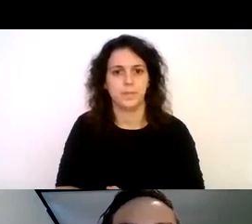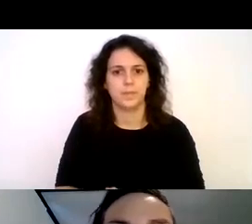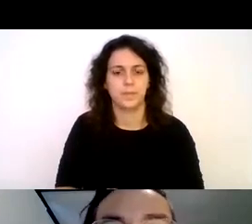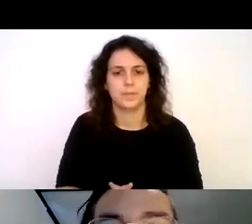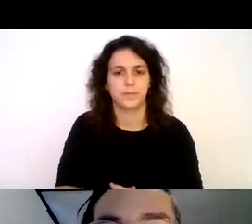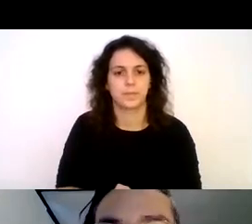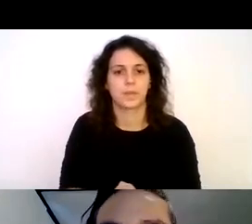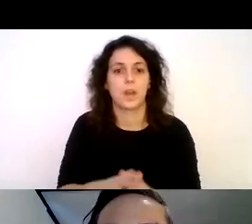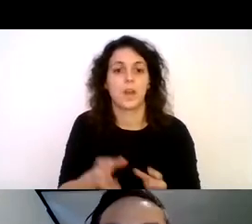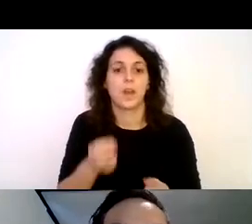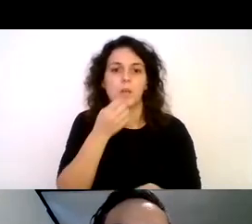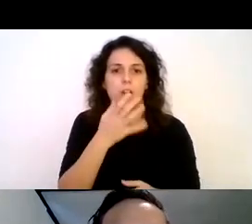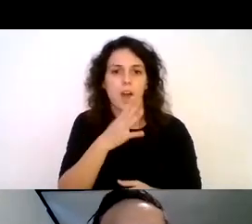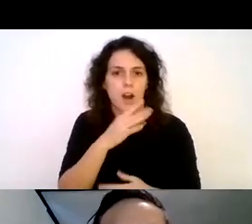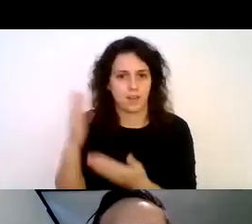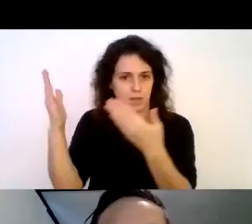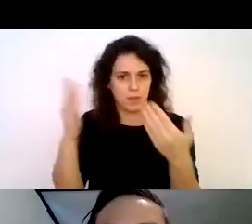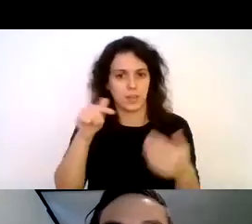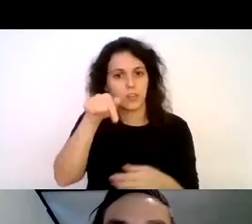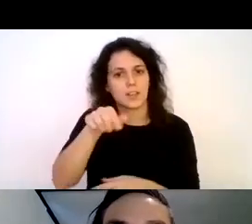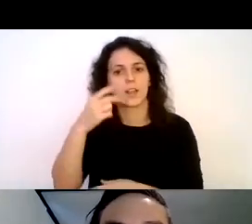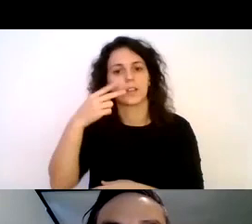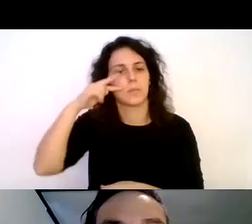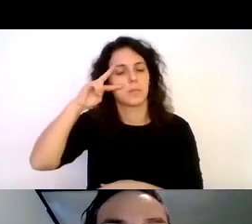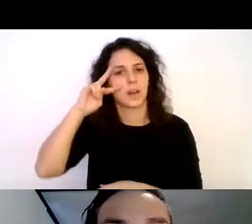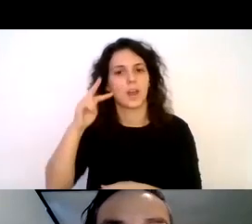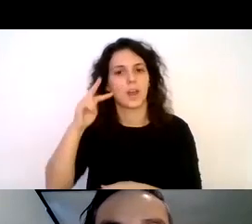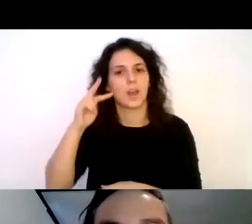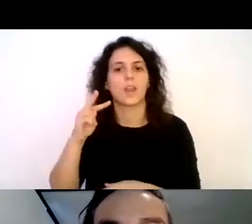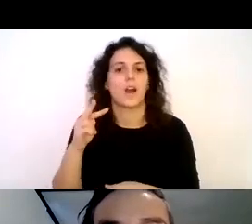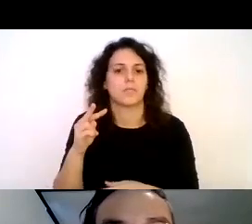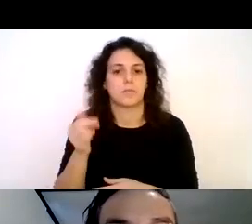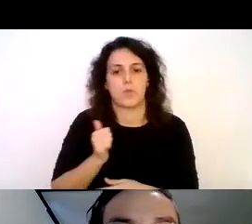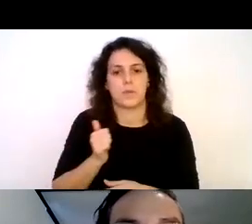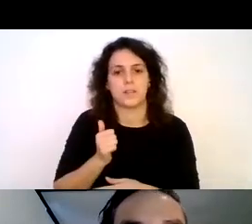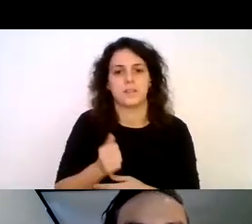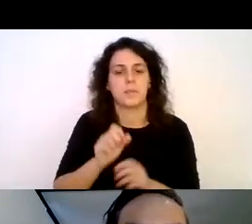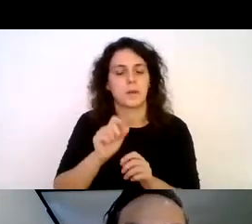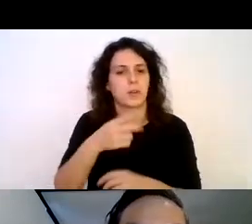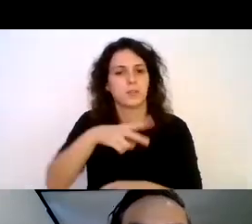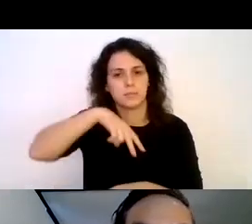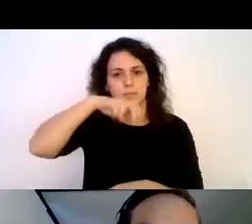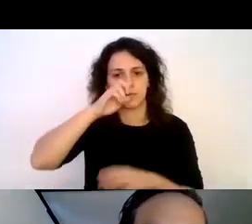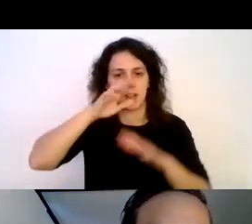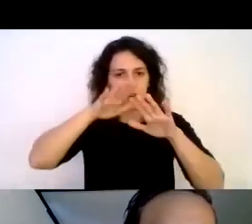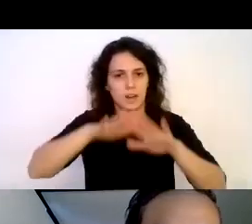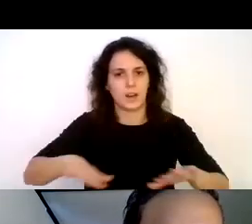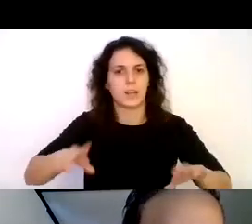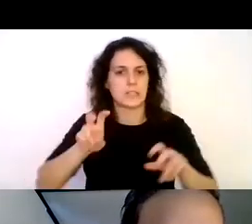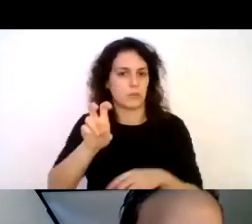Bueno, ahora los invito a vivir esta experiencia, así que les pido que respiren profundo y se relajen unos segundos.